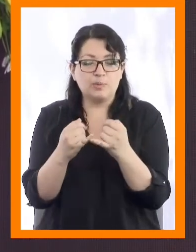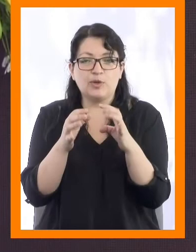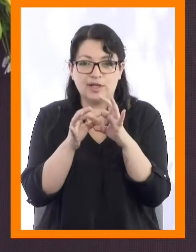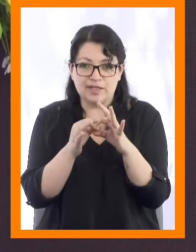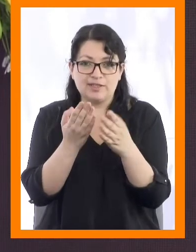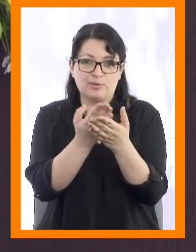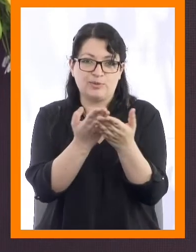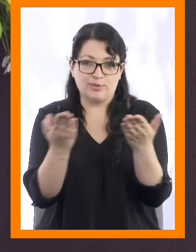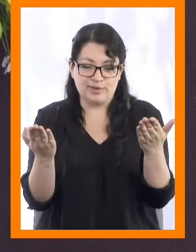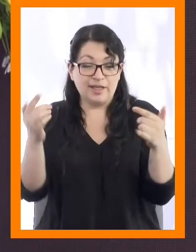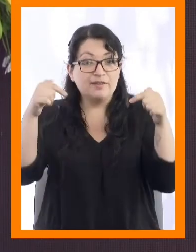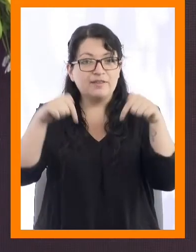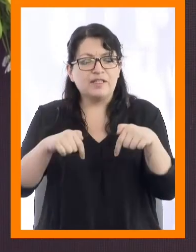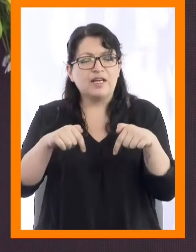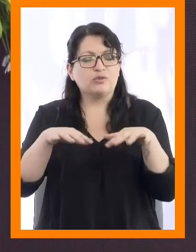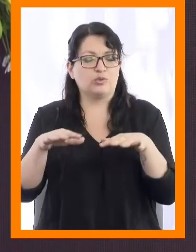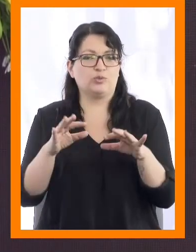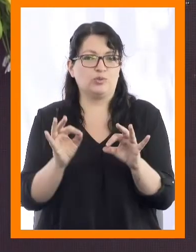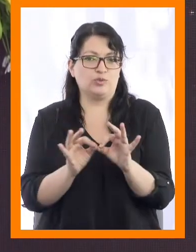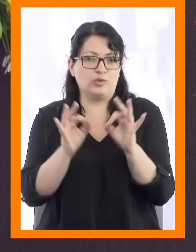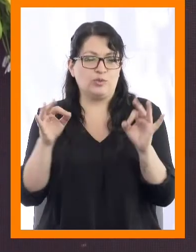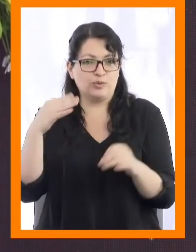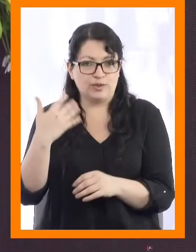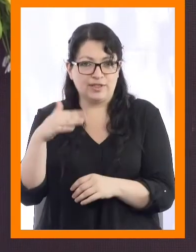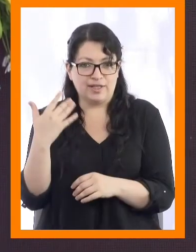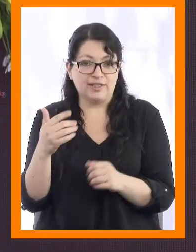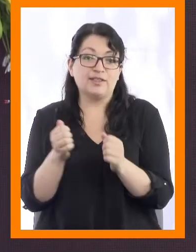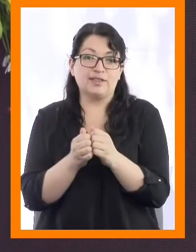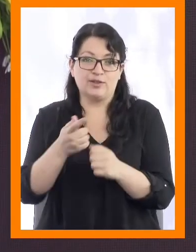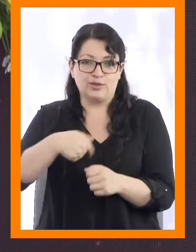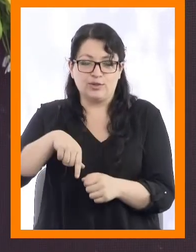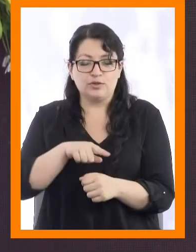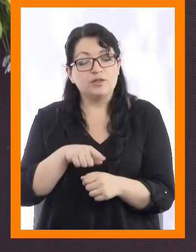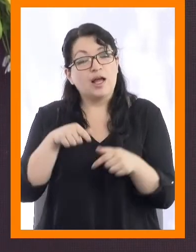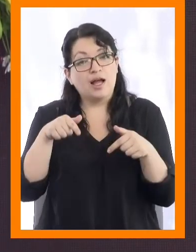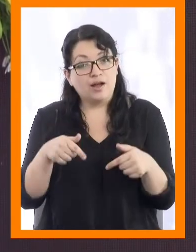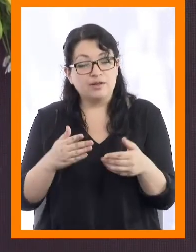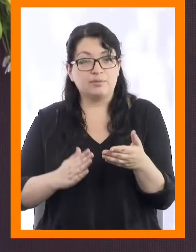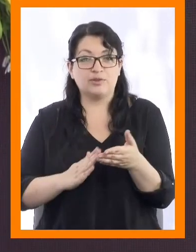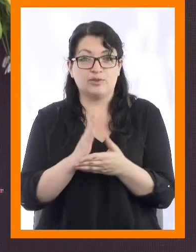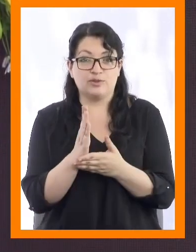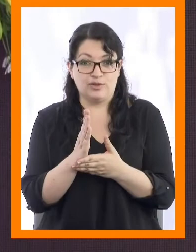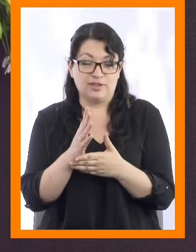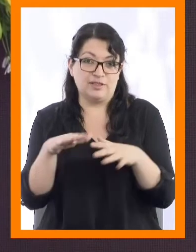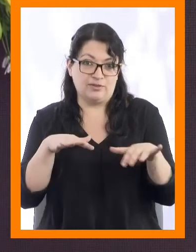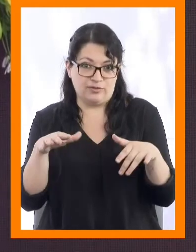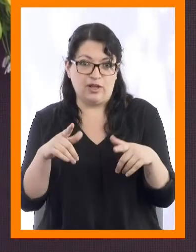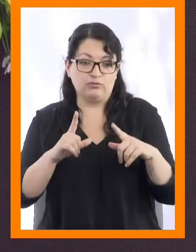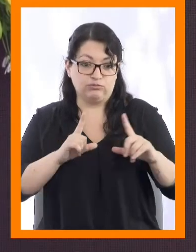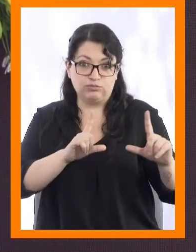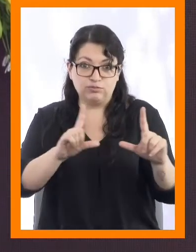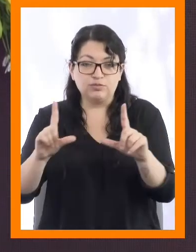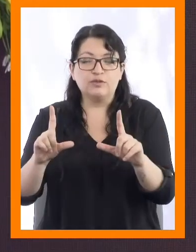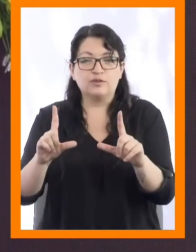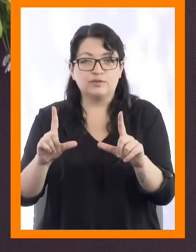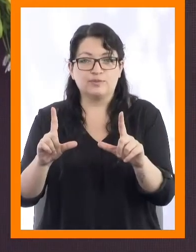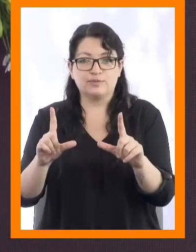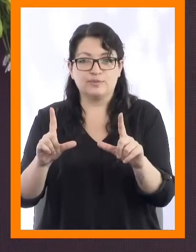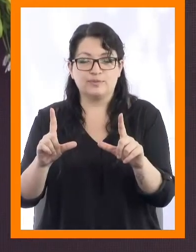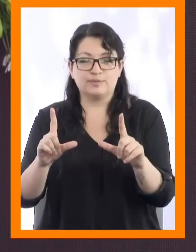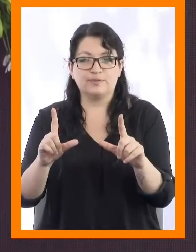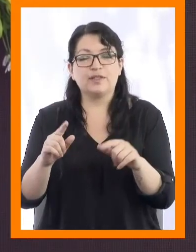en esta ocasión tan importante con nosotros. Y al iniciar esta ceremonia de titulación, los